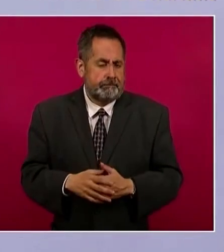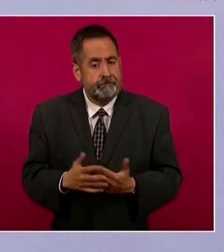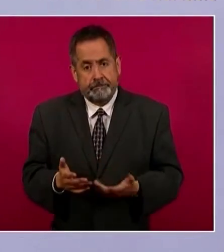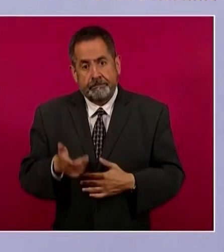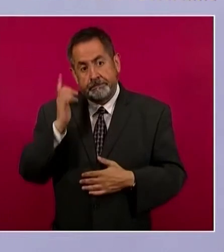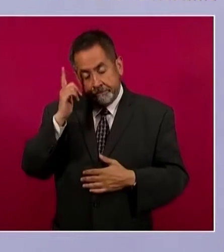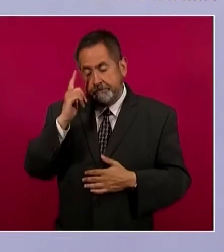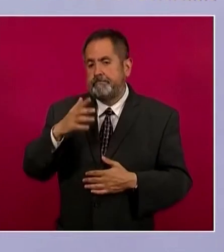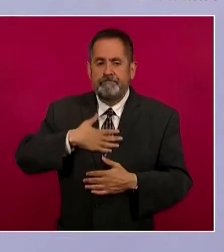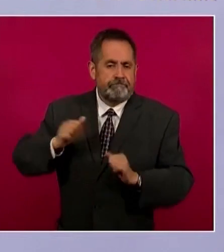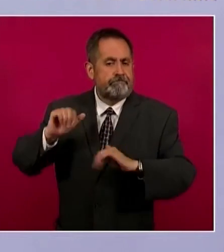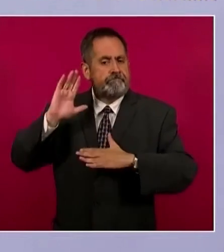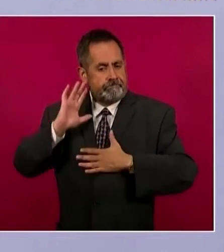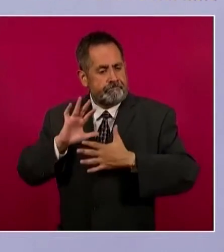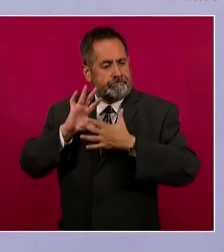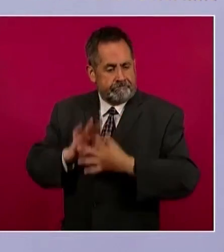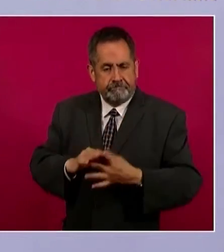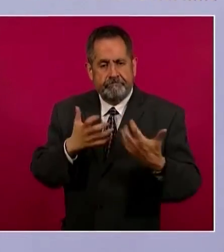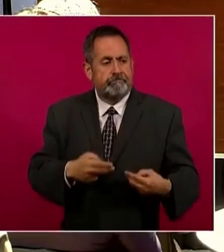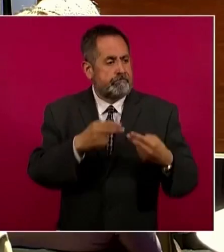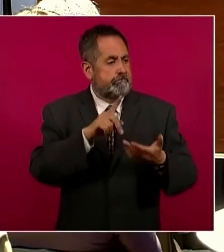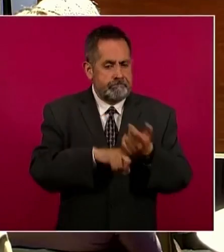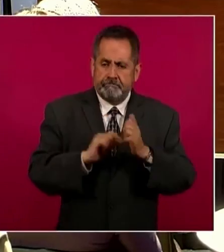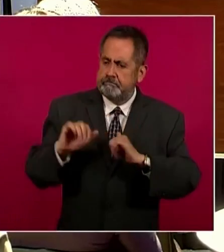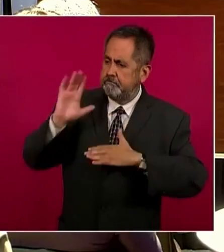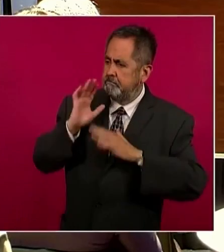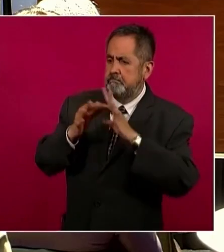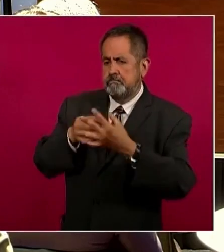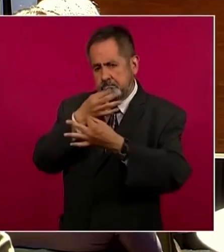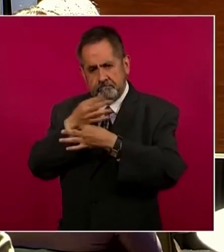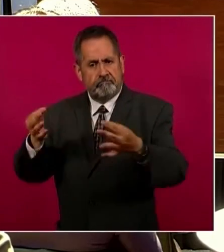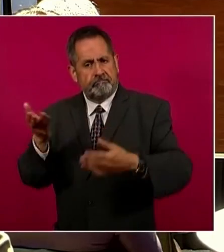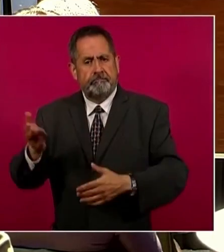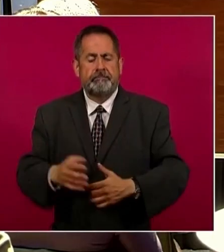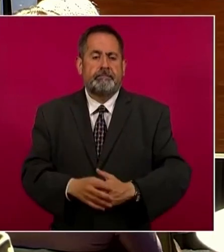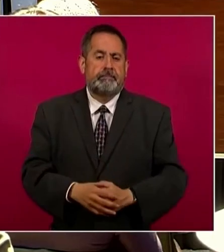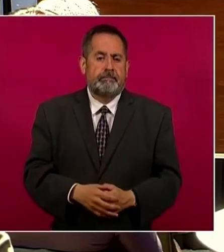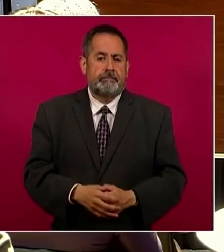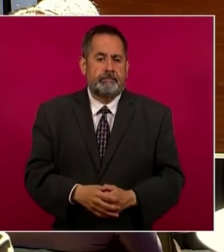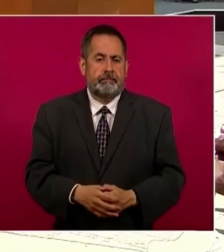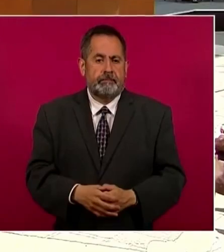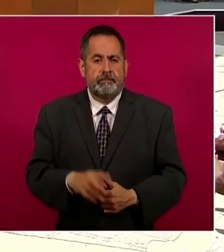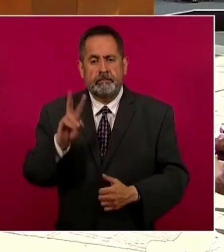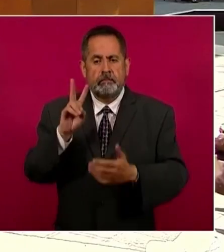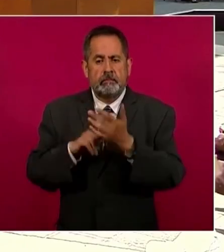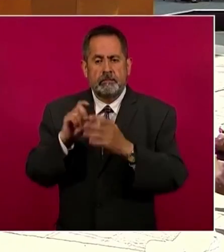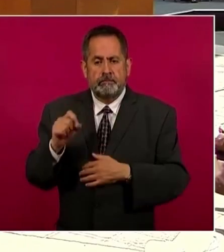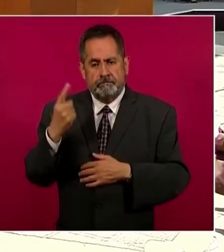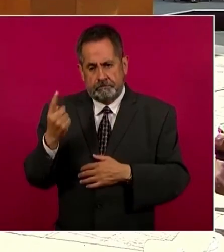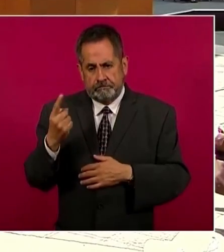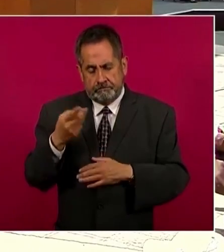parte del compromiso social empresarial que hacemos vigente en este día. El 2021 fue un año